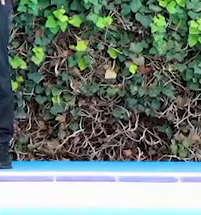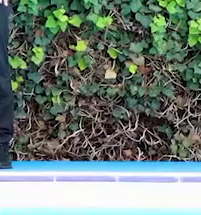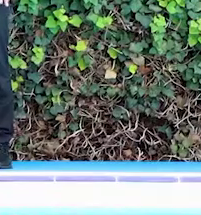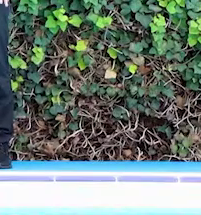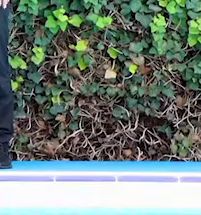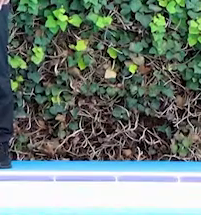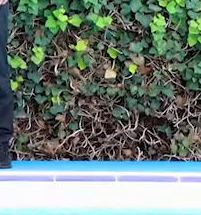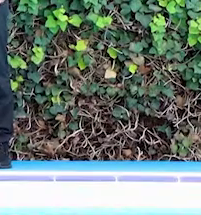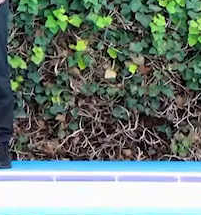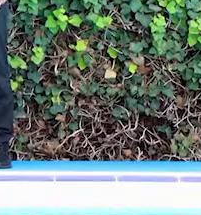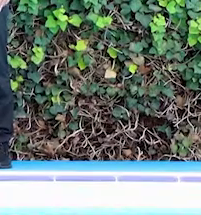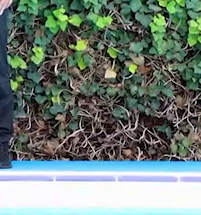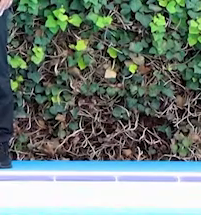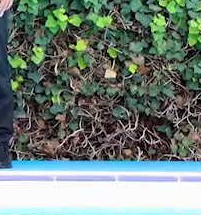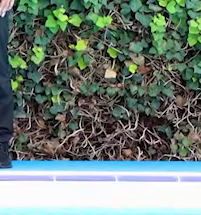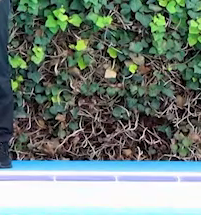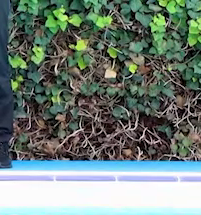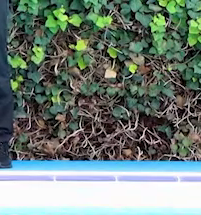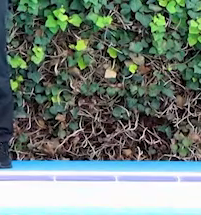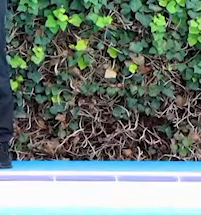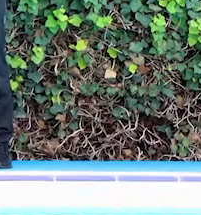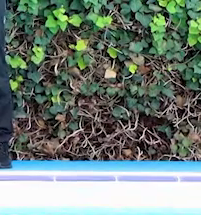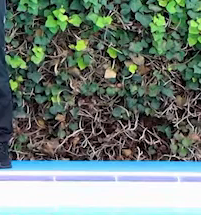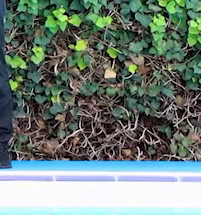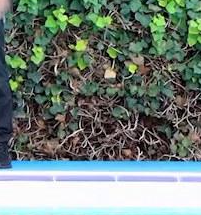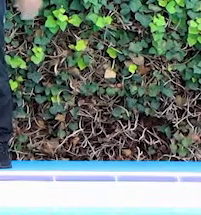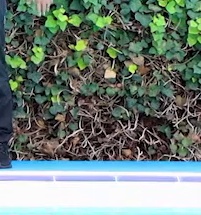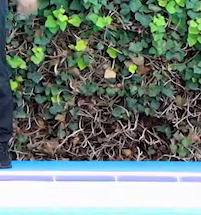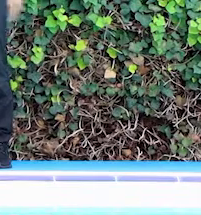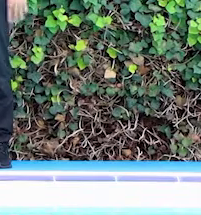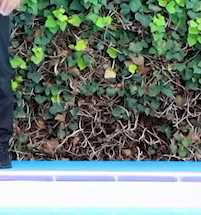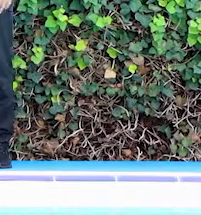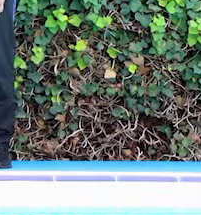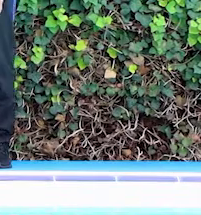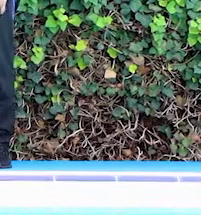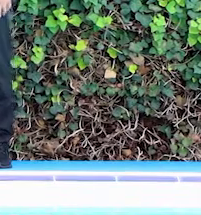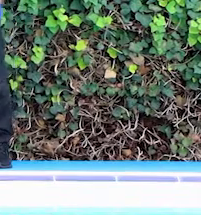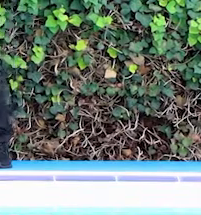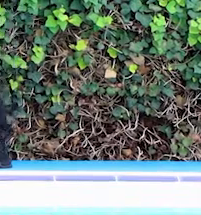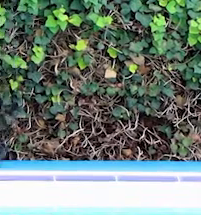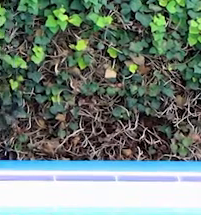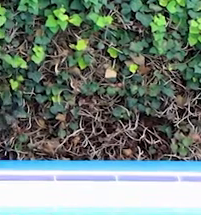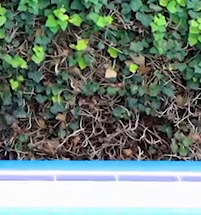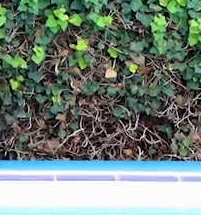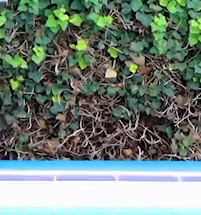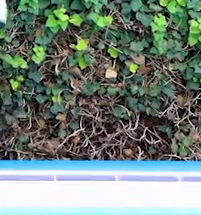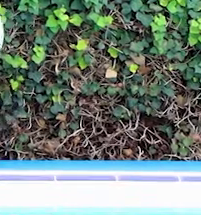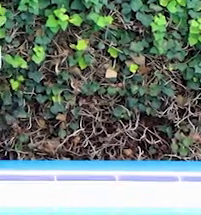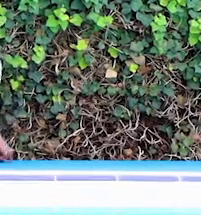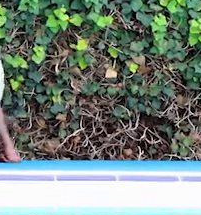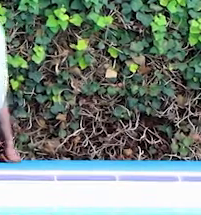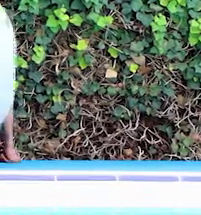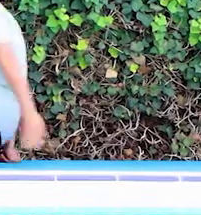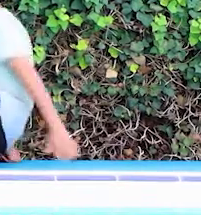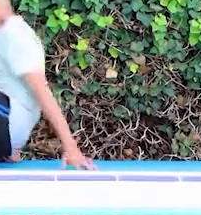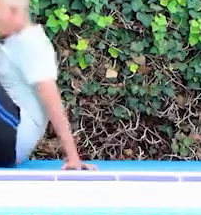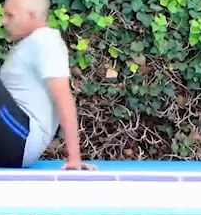tratando de evitar que nuestros talones peguen en el suelo. Nos acostamos. De ahí.